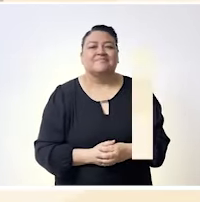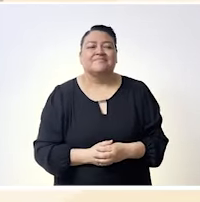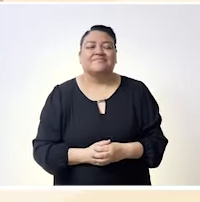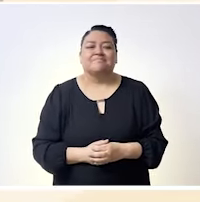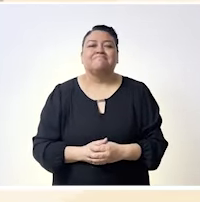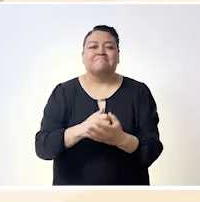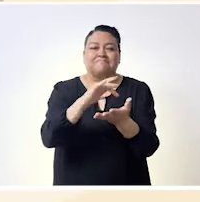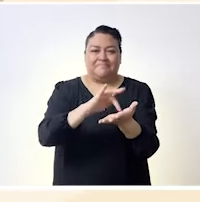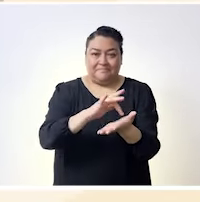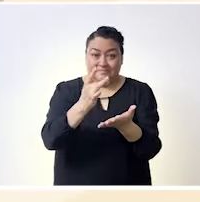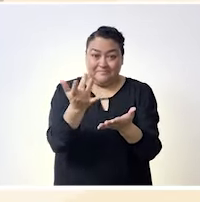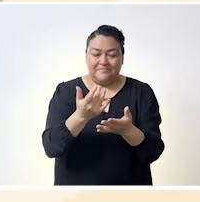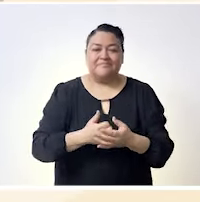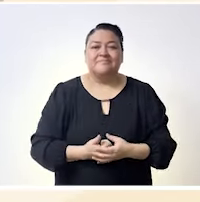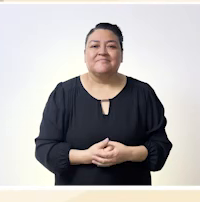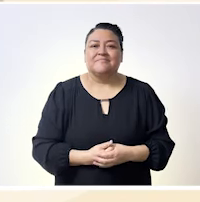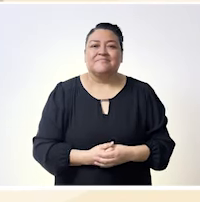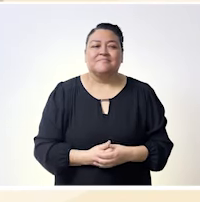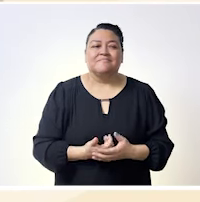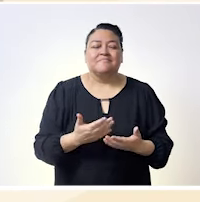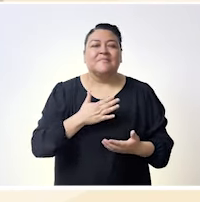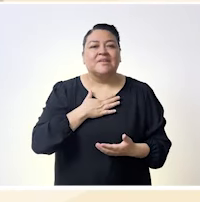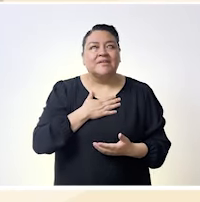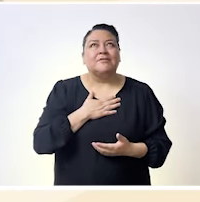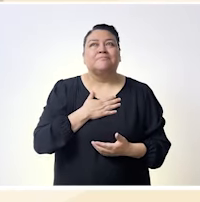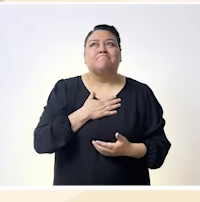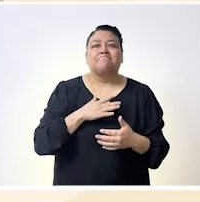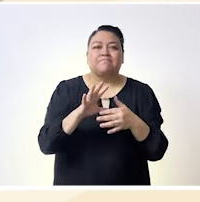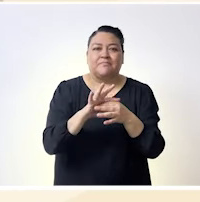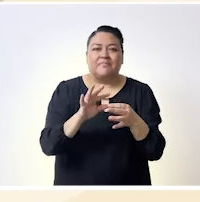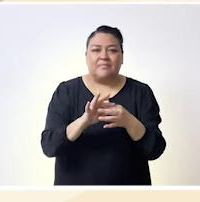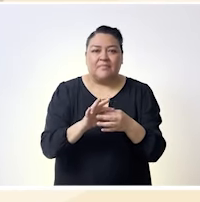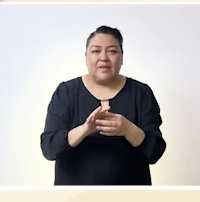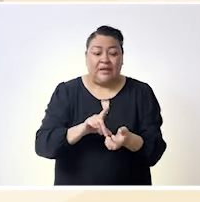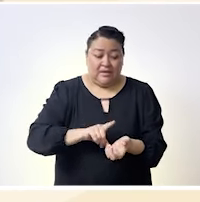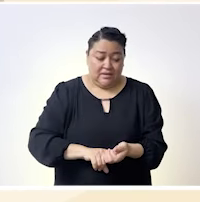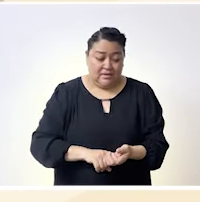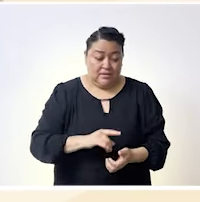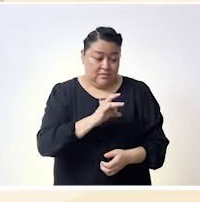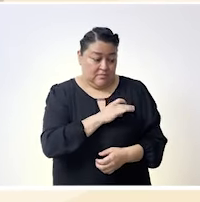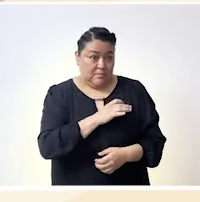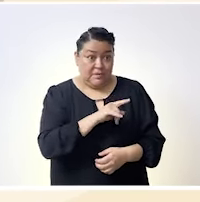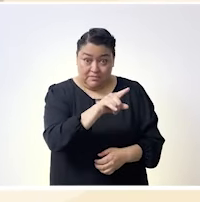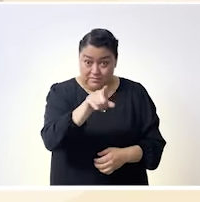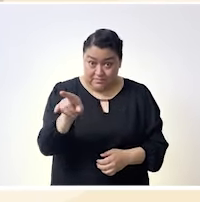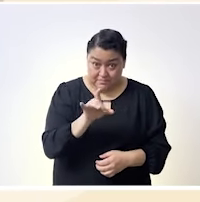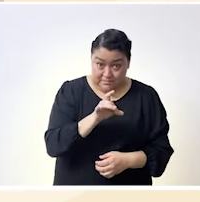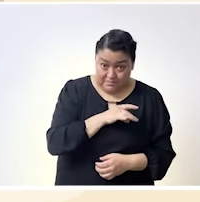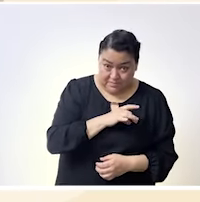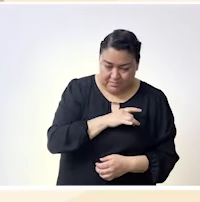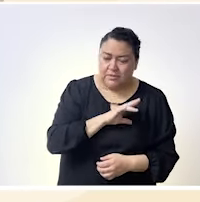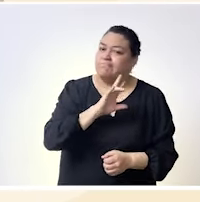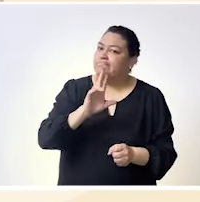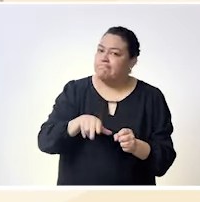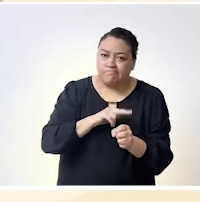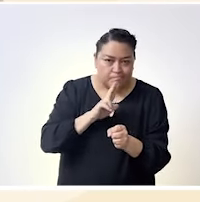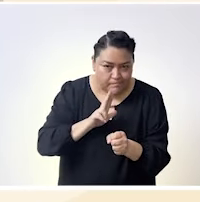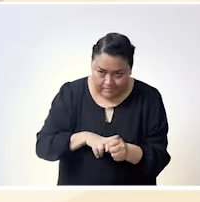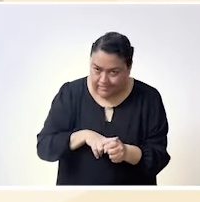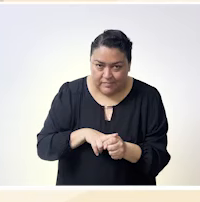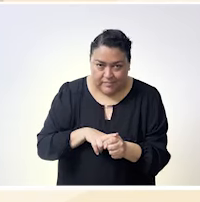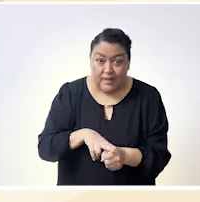de todo lo conversado hasta el momento gracias empezaría diciendo hay miedo sí va a haber miedo sí